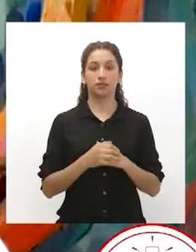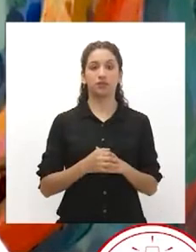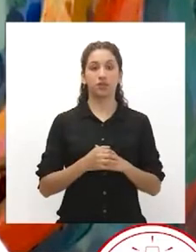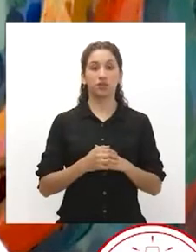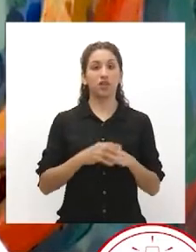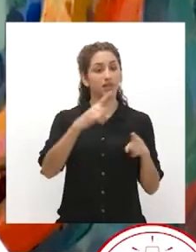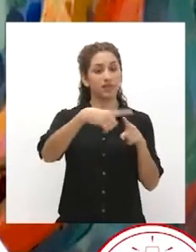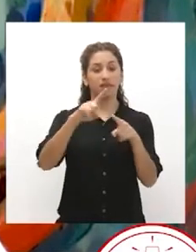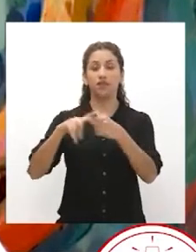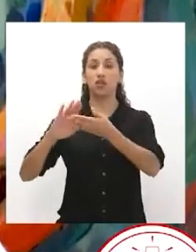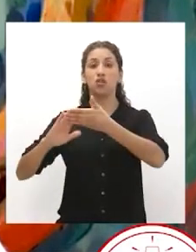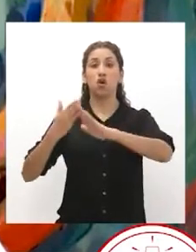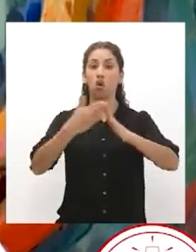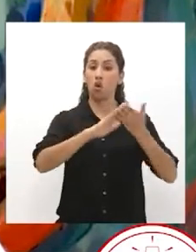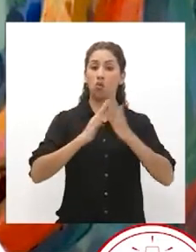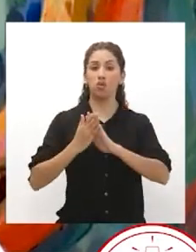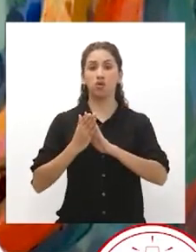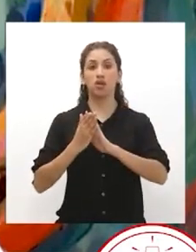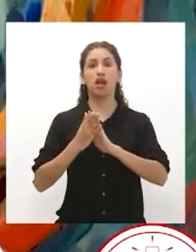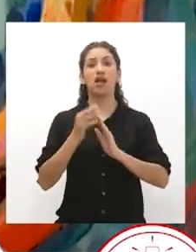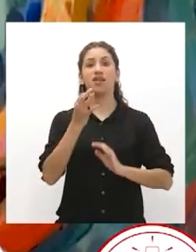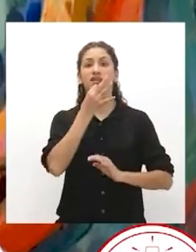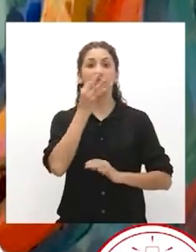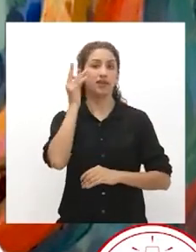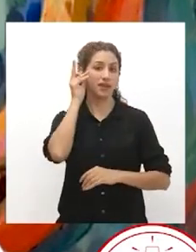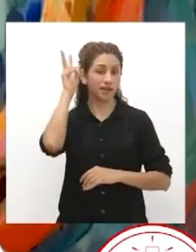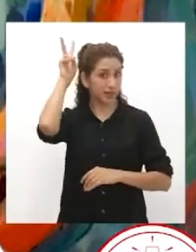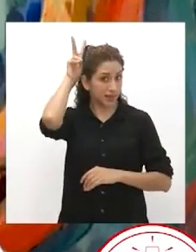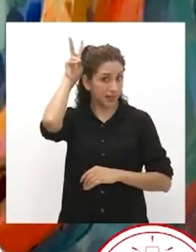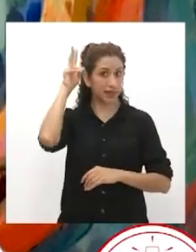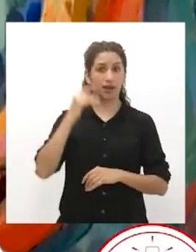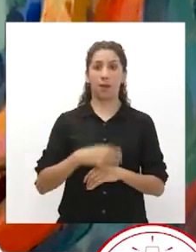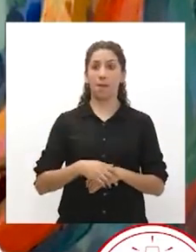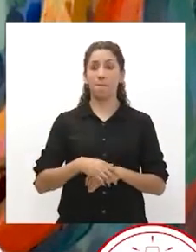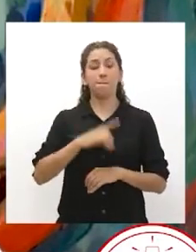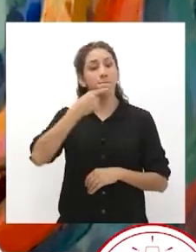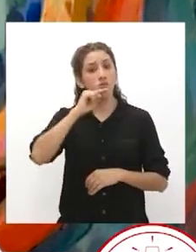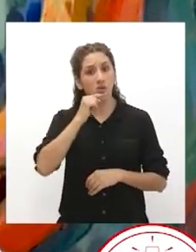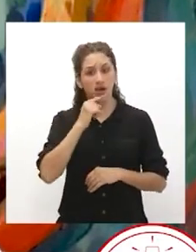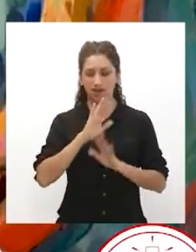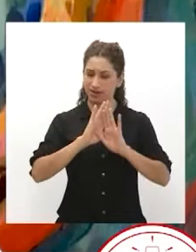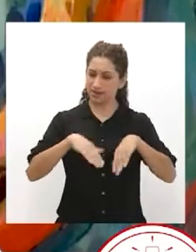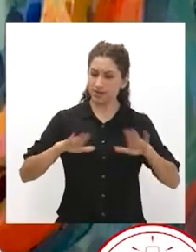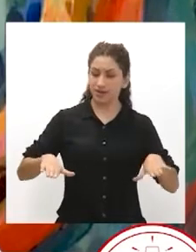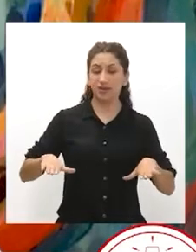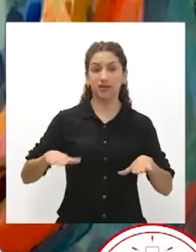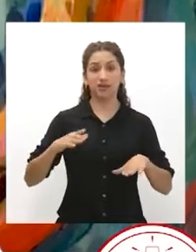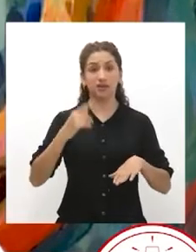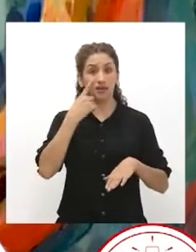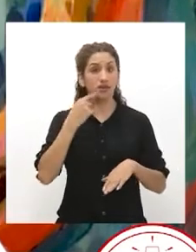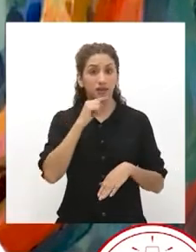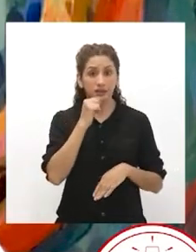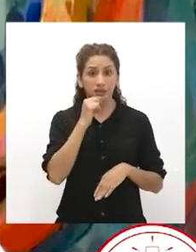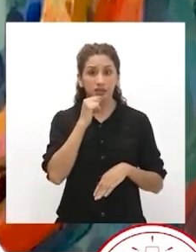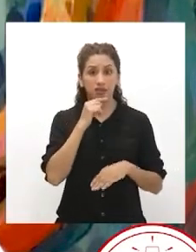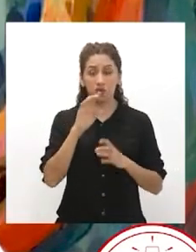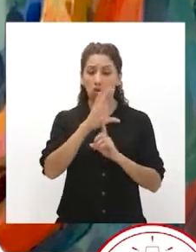Los pueblos indígenas, las mujeres, los niños y la juventud indígena